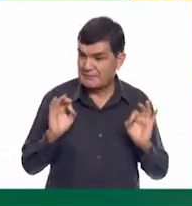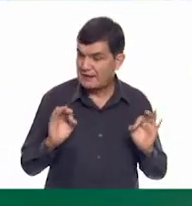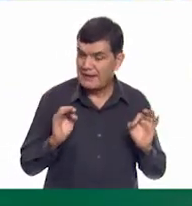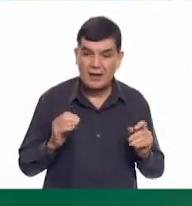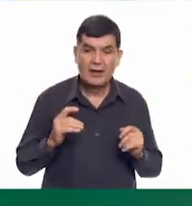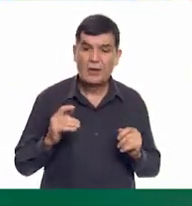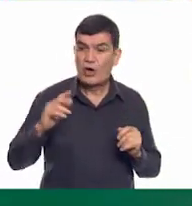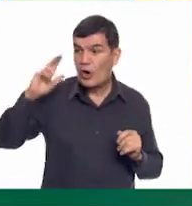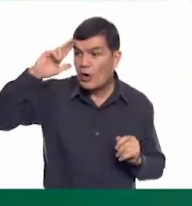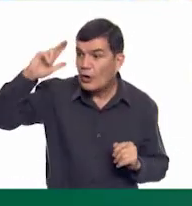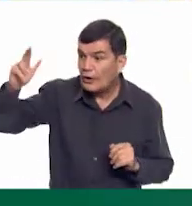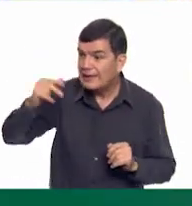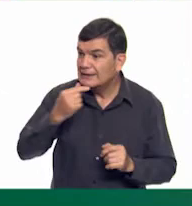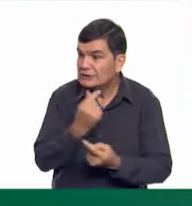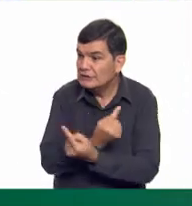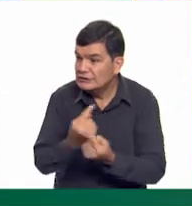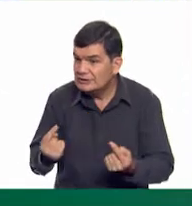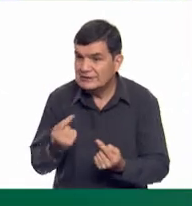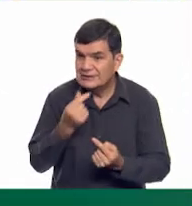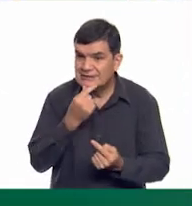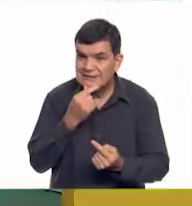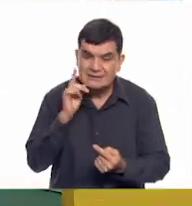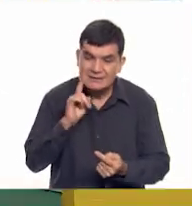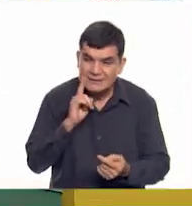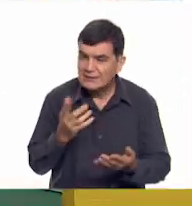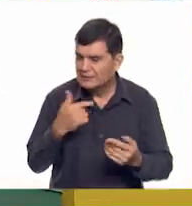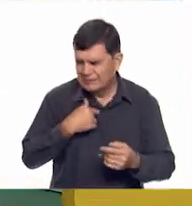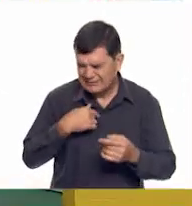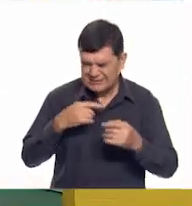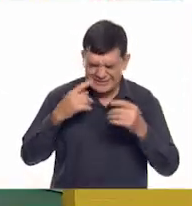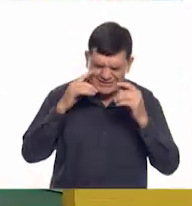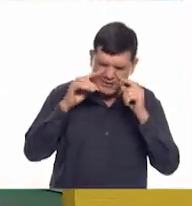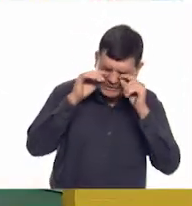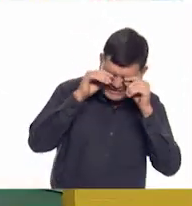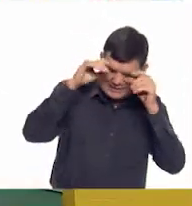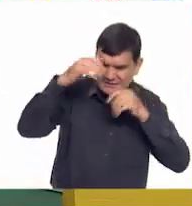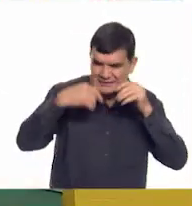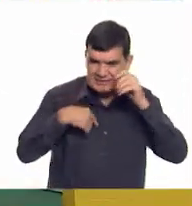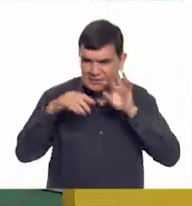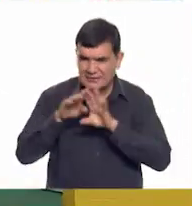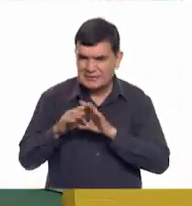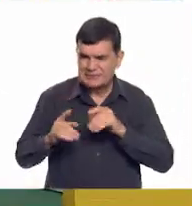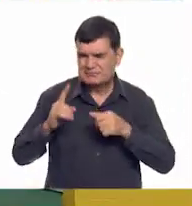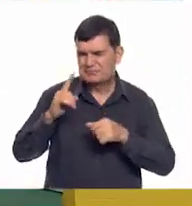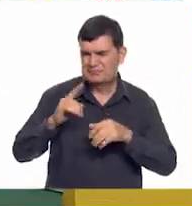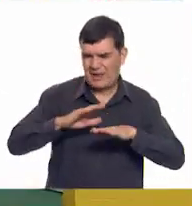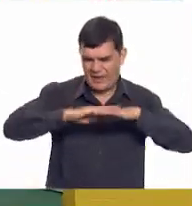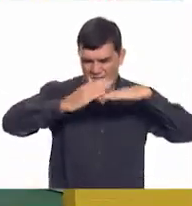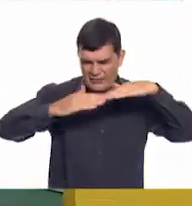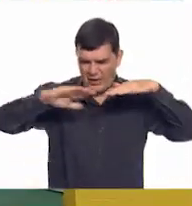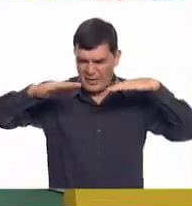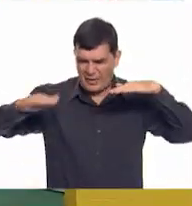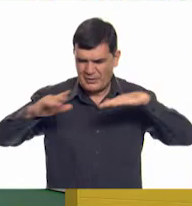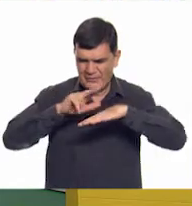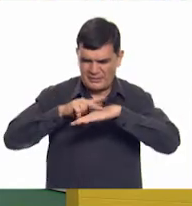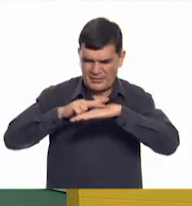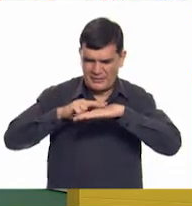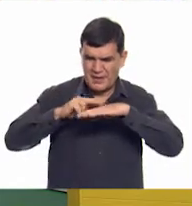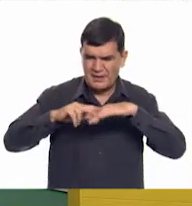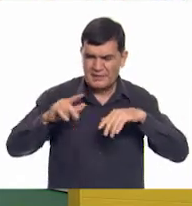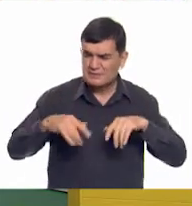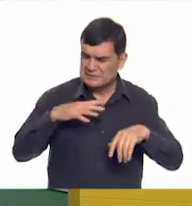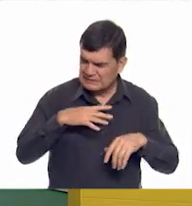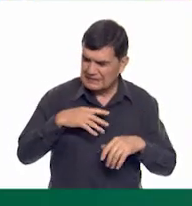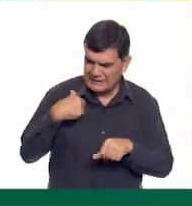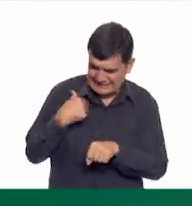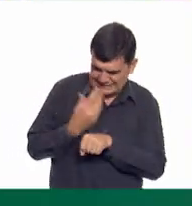bien. Hola, niños y niñas. No veía nada. Resulta que se me descompuso mi alfombra mágica y estaba